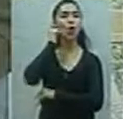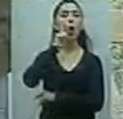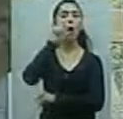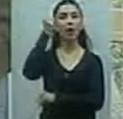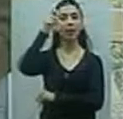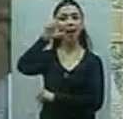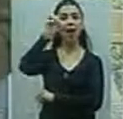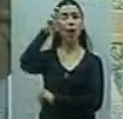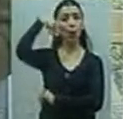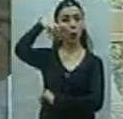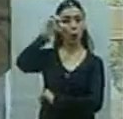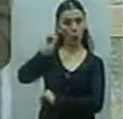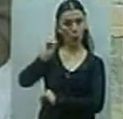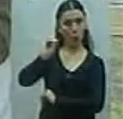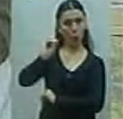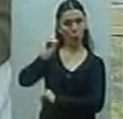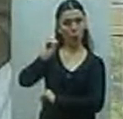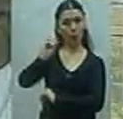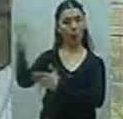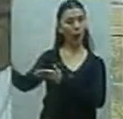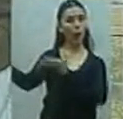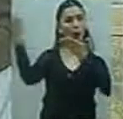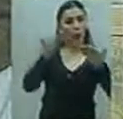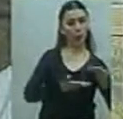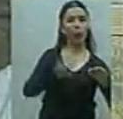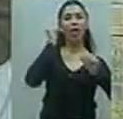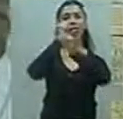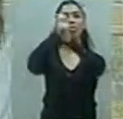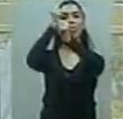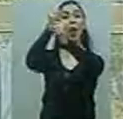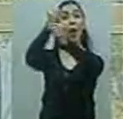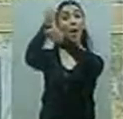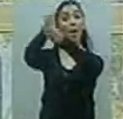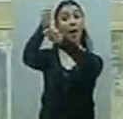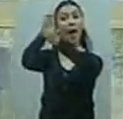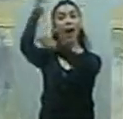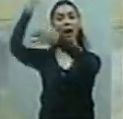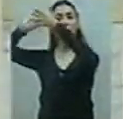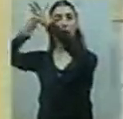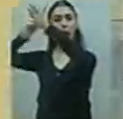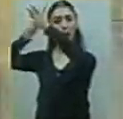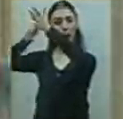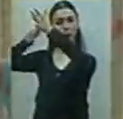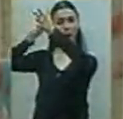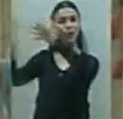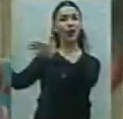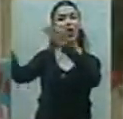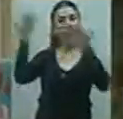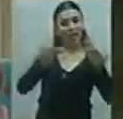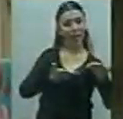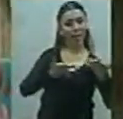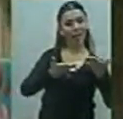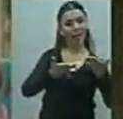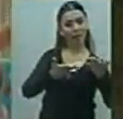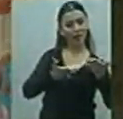Panorama de Noticias, con nosotros la Senadora Nacional, Doctora Silvia Jacopo. ¿Cómo está? ¿Cómo le va? Muy buenas tardes.